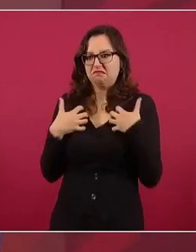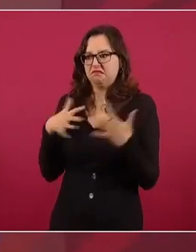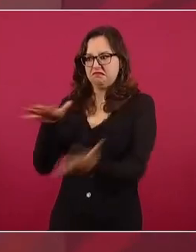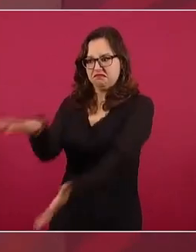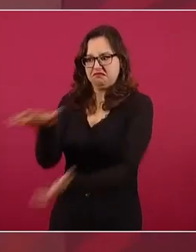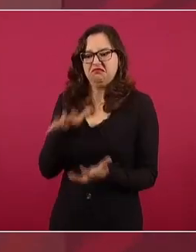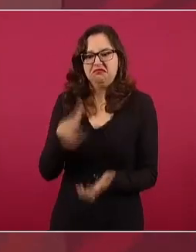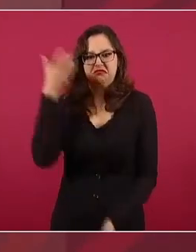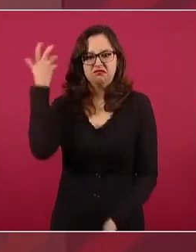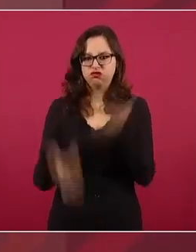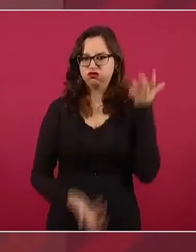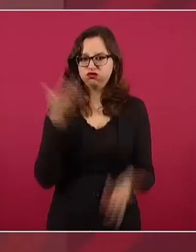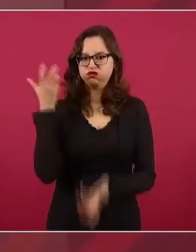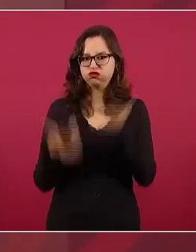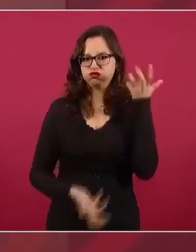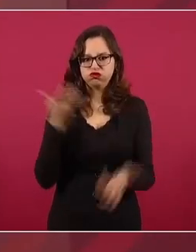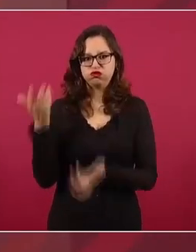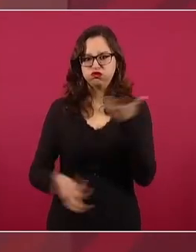paquetes electorales.